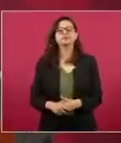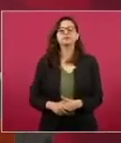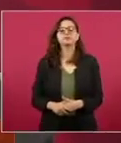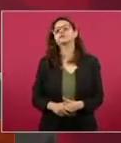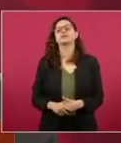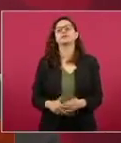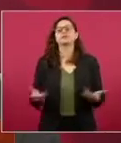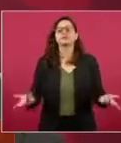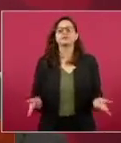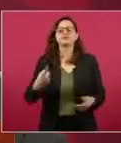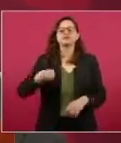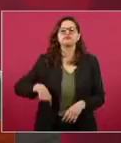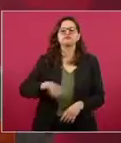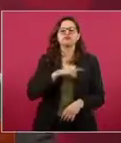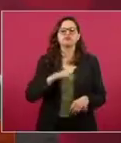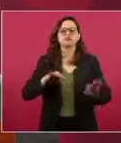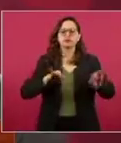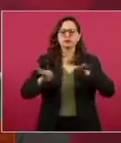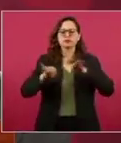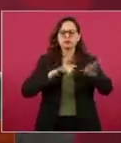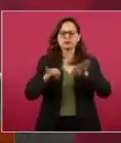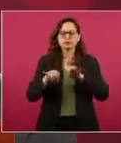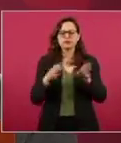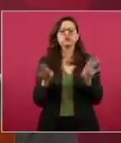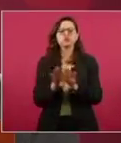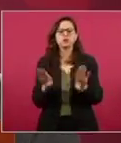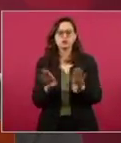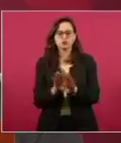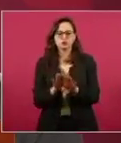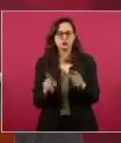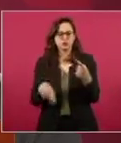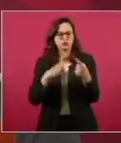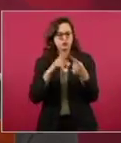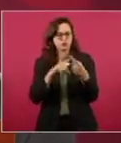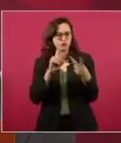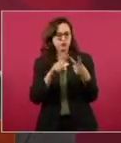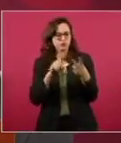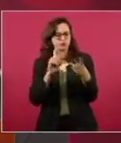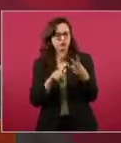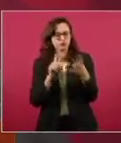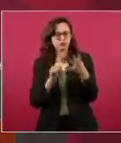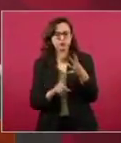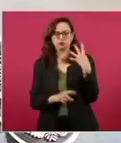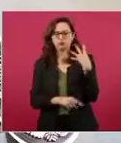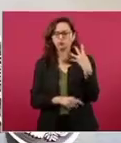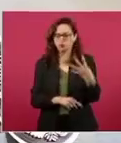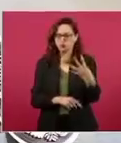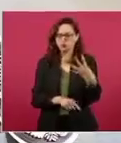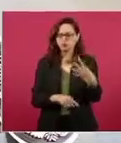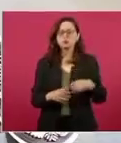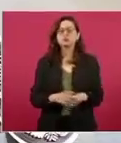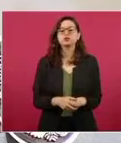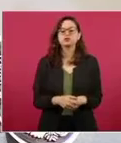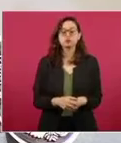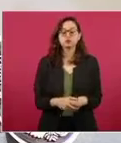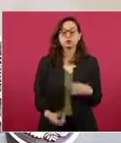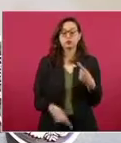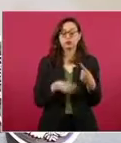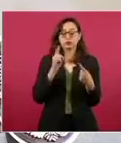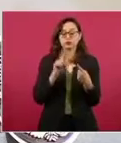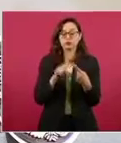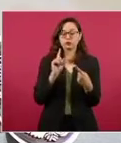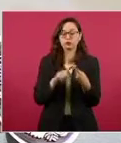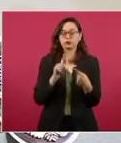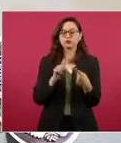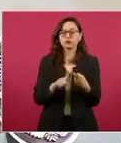realizamos tiene cuatro vertientes. La primera, el salvamento arqueológico